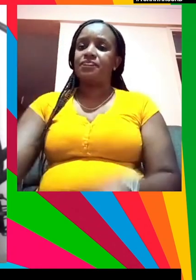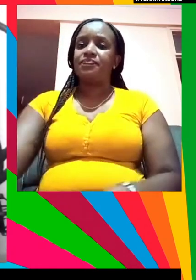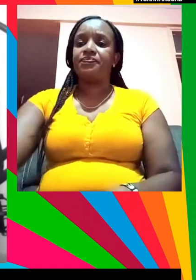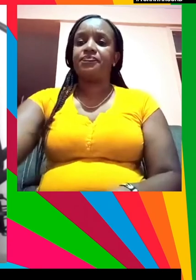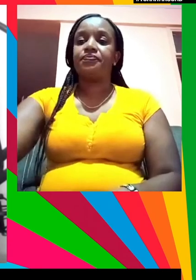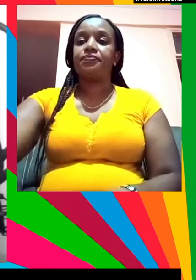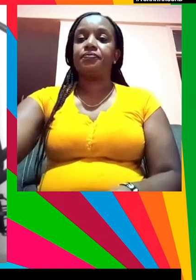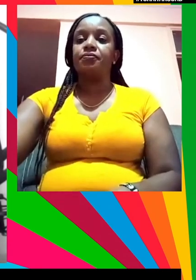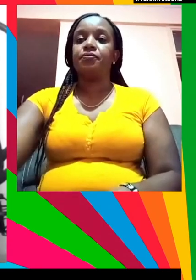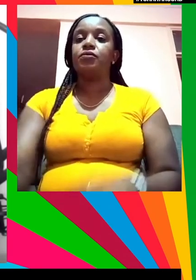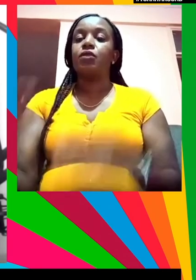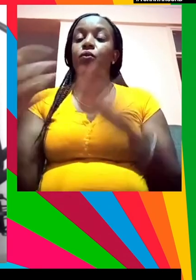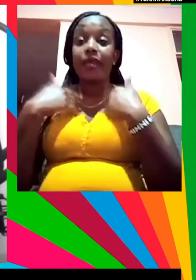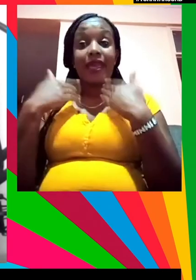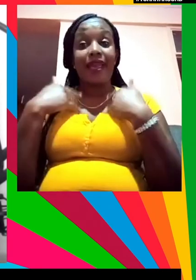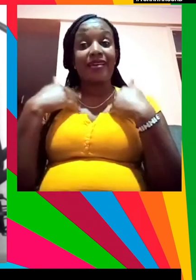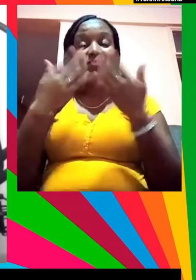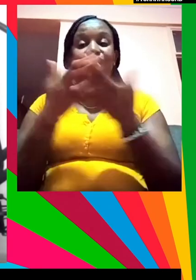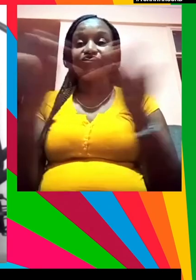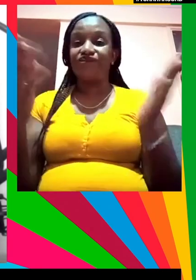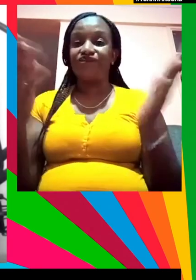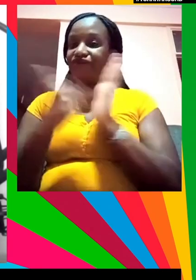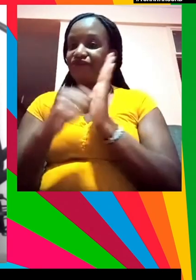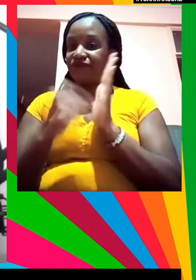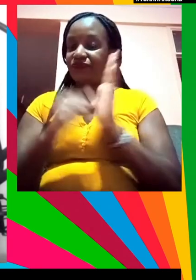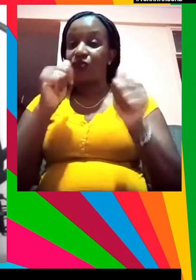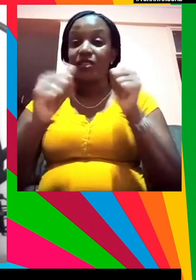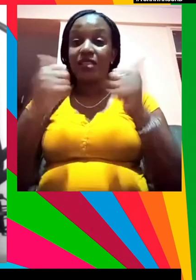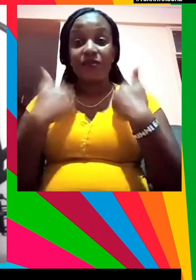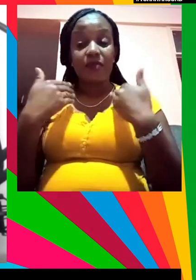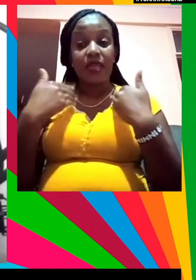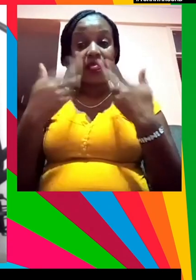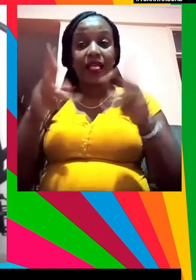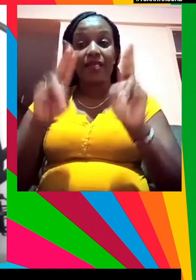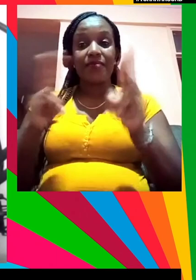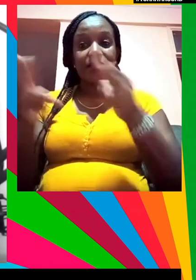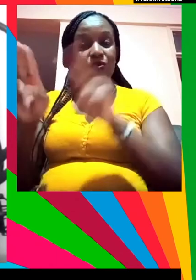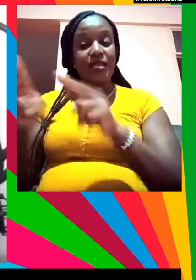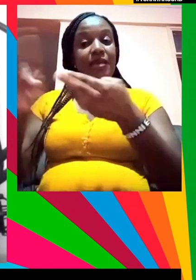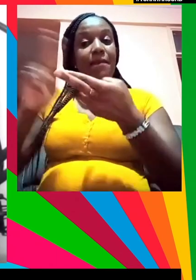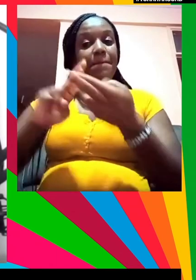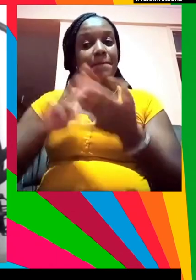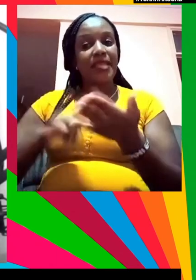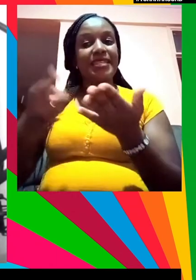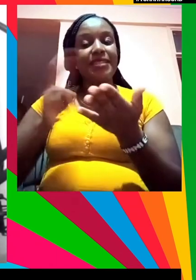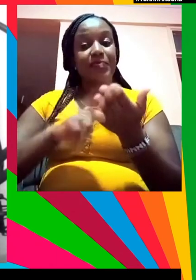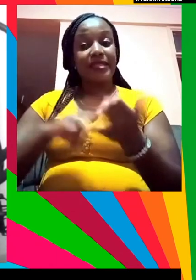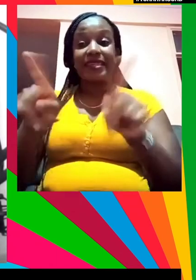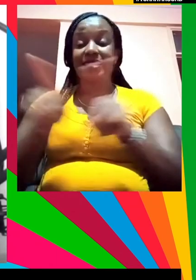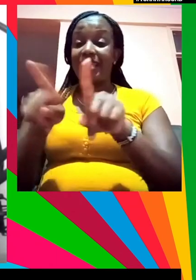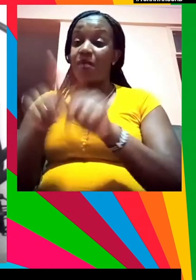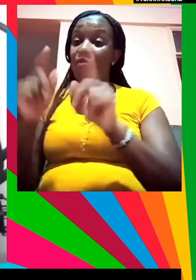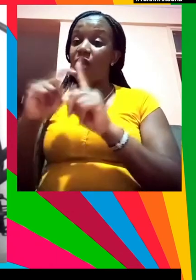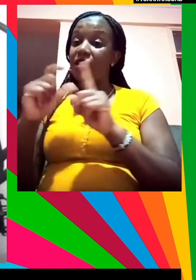y creo que ha habido una ciclicidad tóxica y que seguimos repitiendo las mismas palabras y